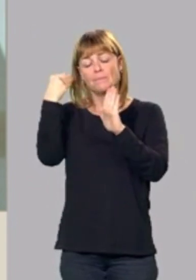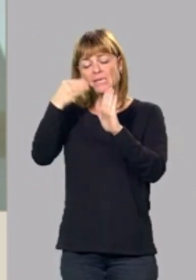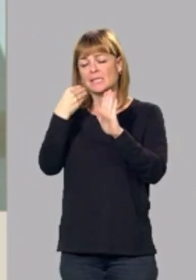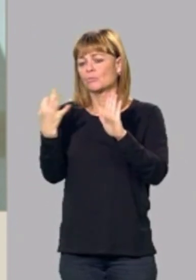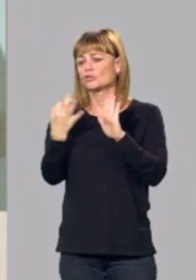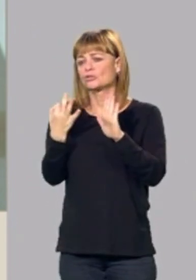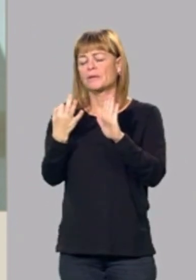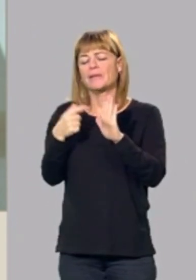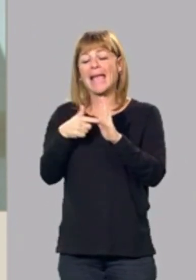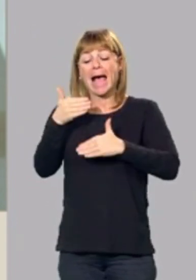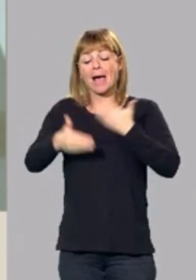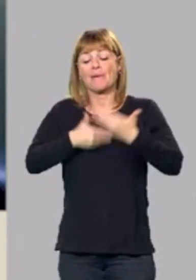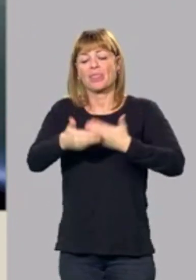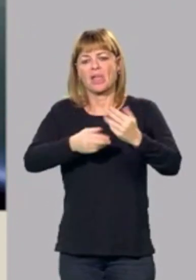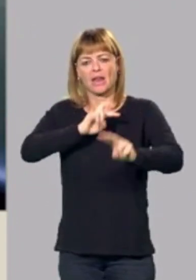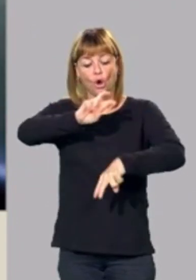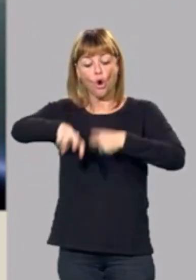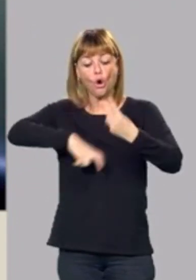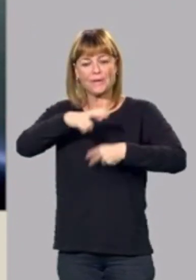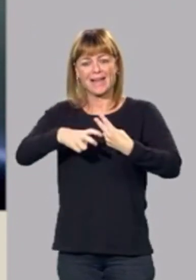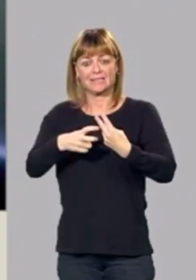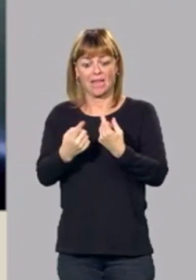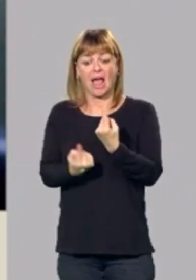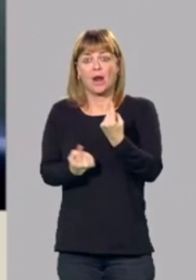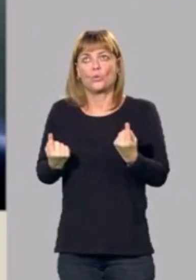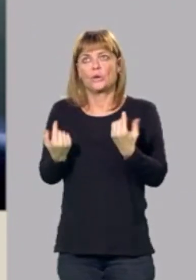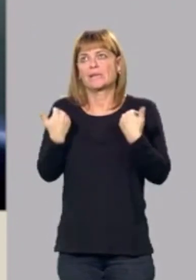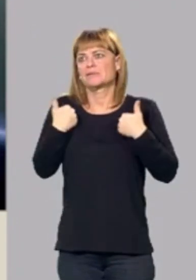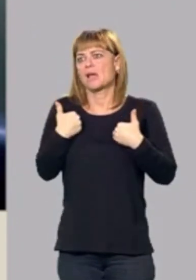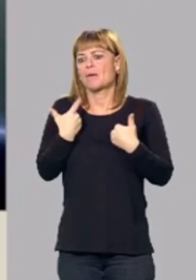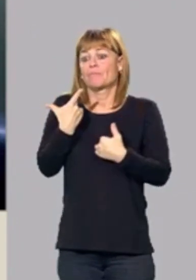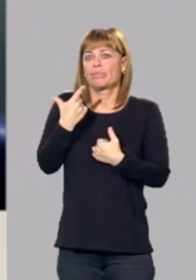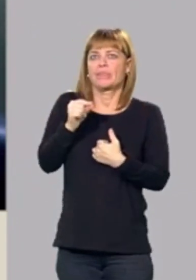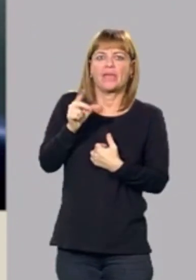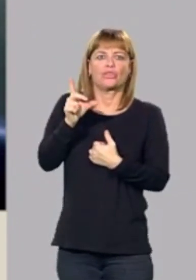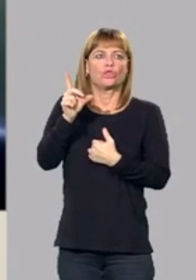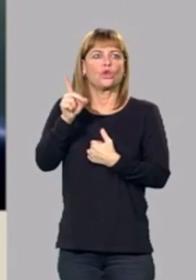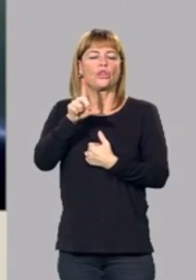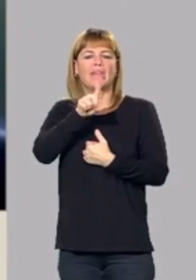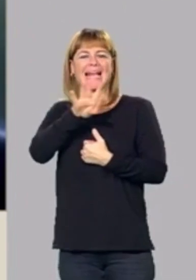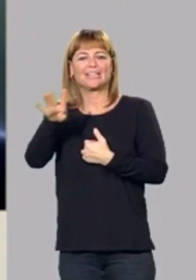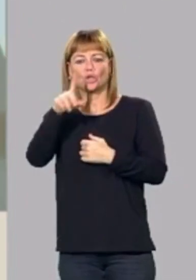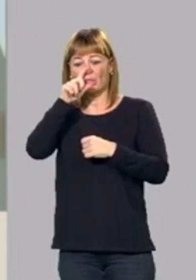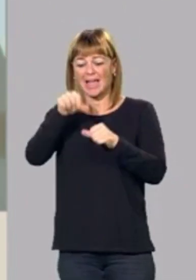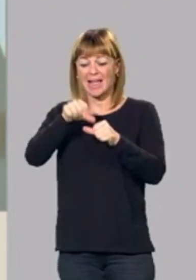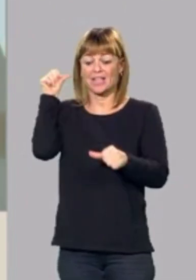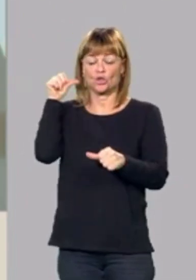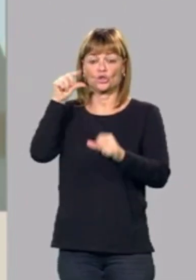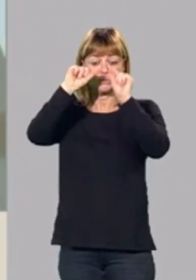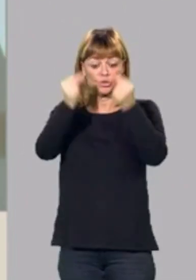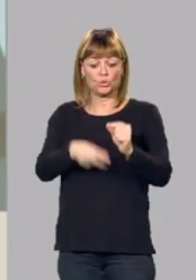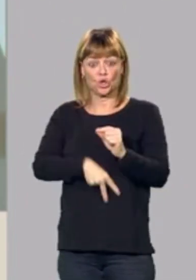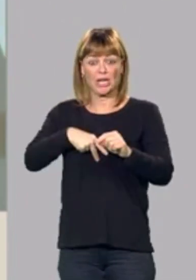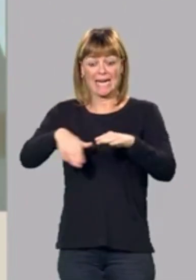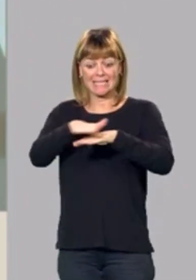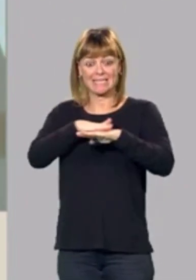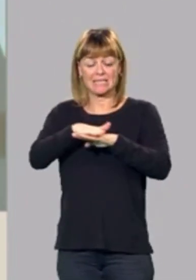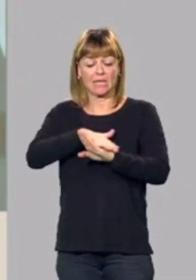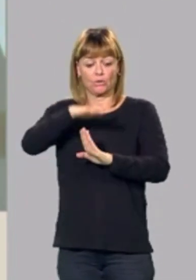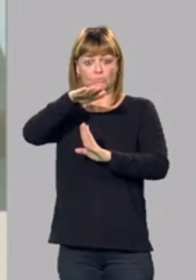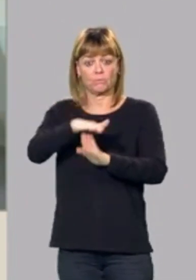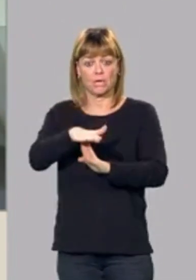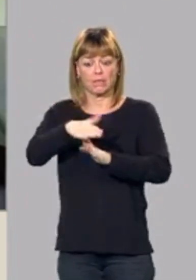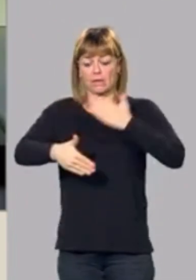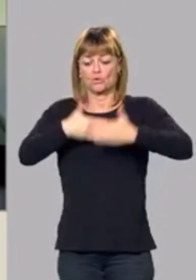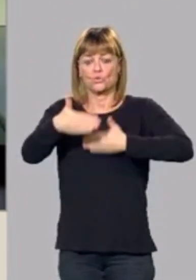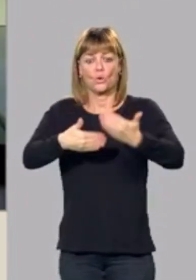obras que llevan algunas 10, 12, 14 años en los presupuestos generales del Estado y no avanzan, como pueden ser